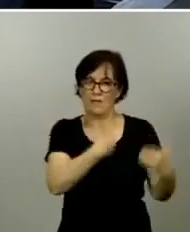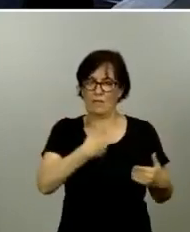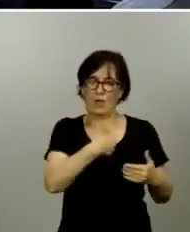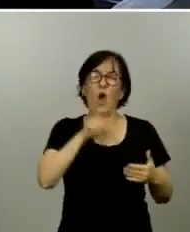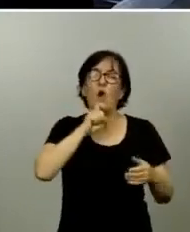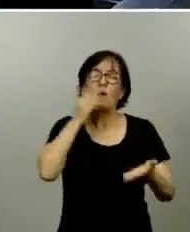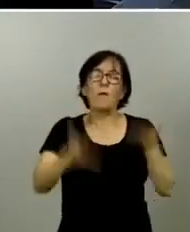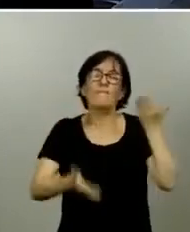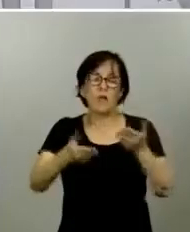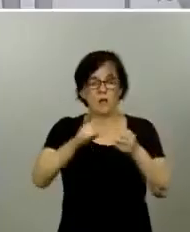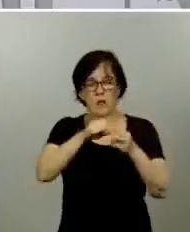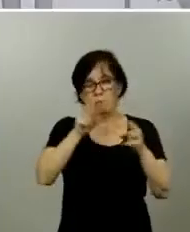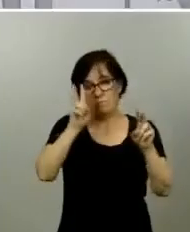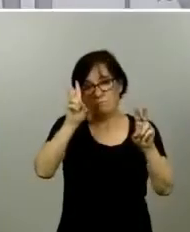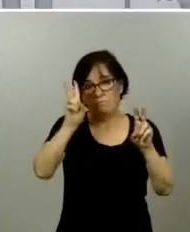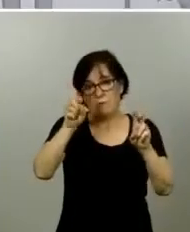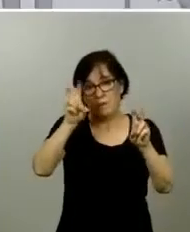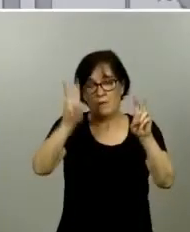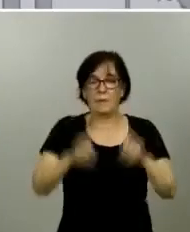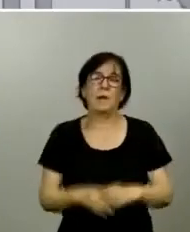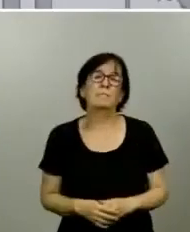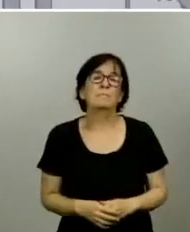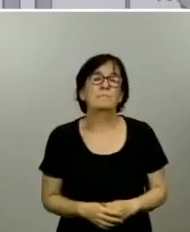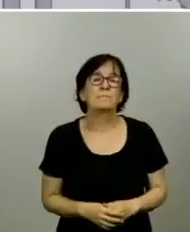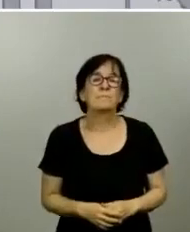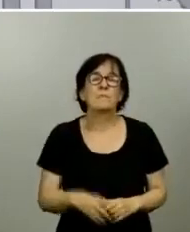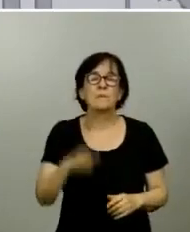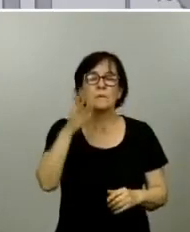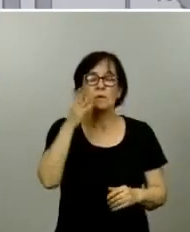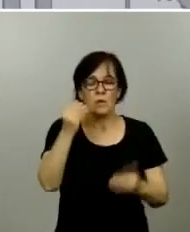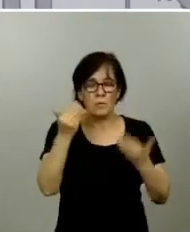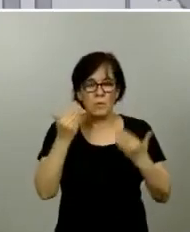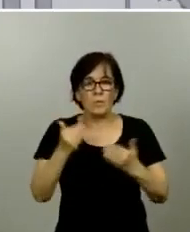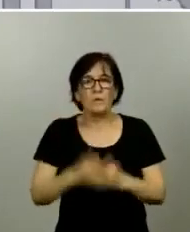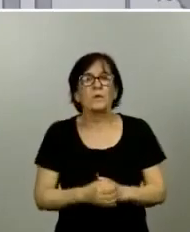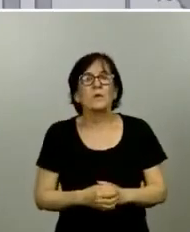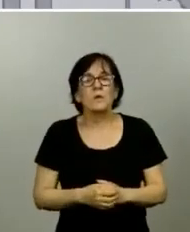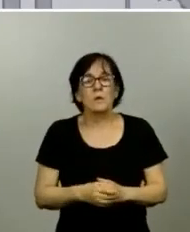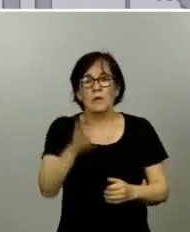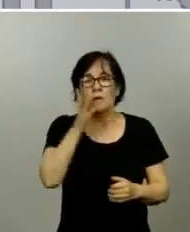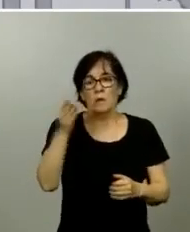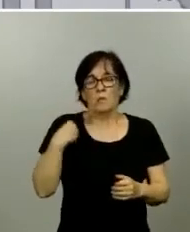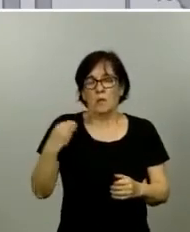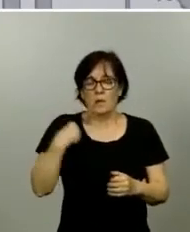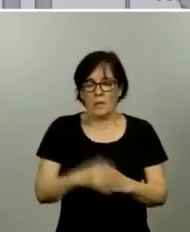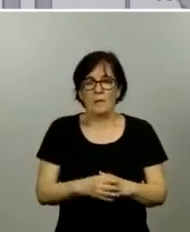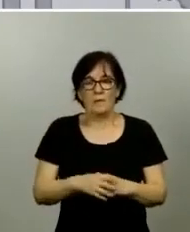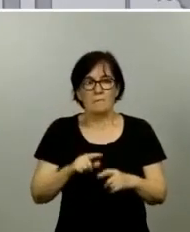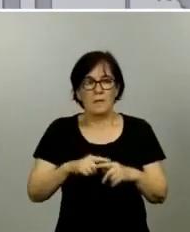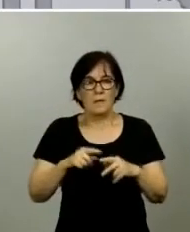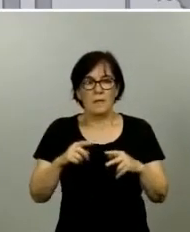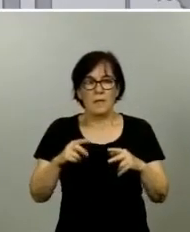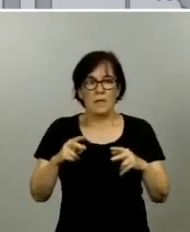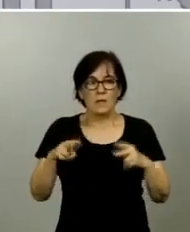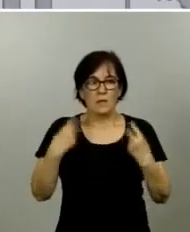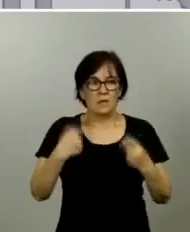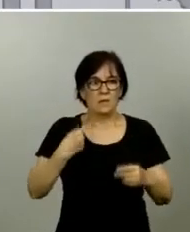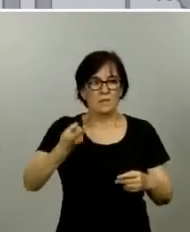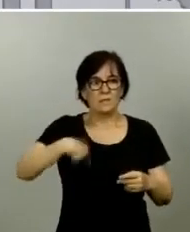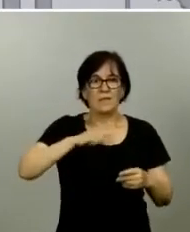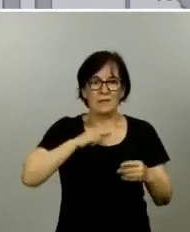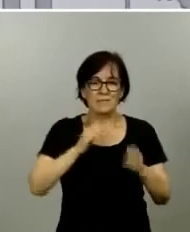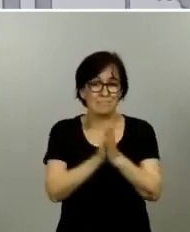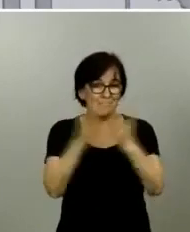dos. Muchísimas gracias por sus preguntas y permítame también que nosotros celebremos que